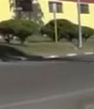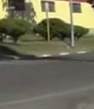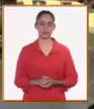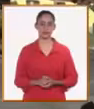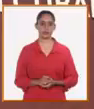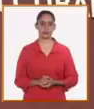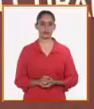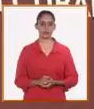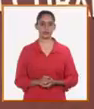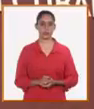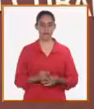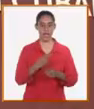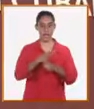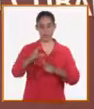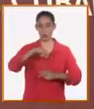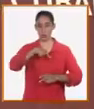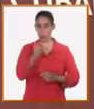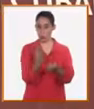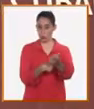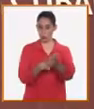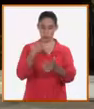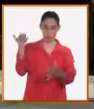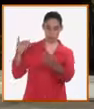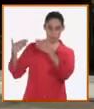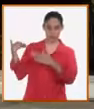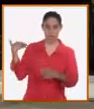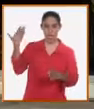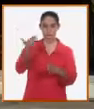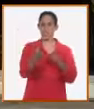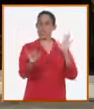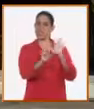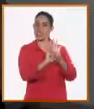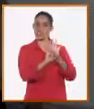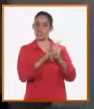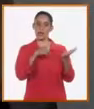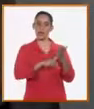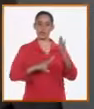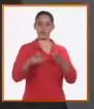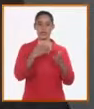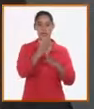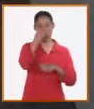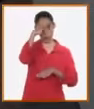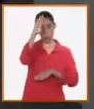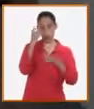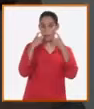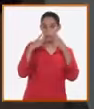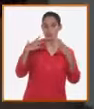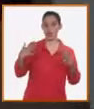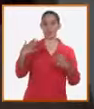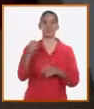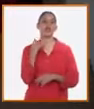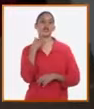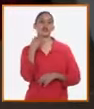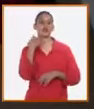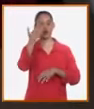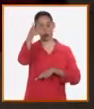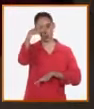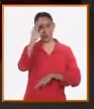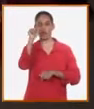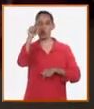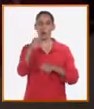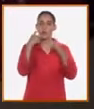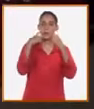La historia, cultura y tradición que sella la identidad de Santiago de Cuba como cuna del ron ligero marca hoy la